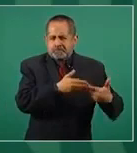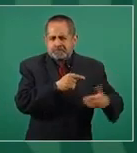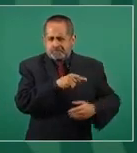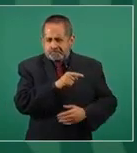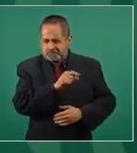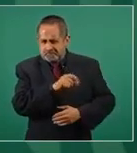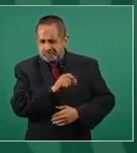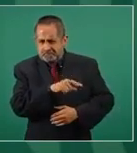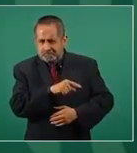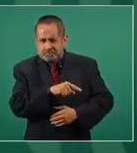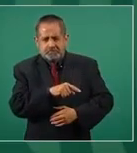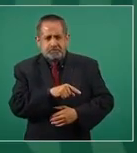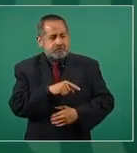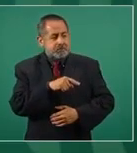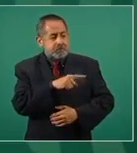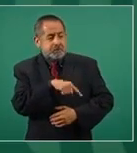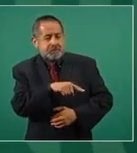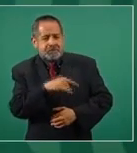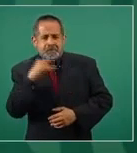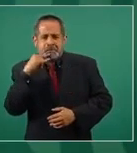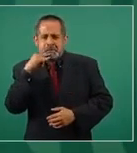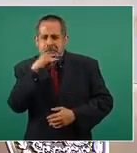Dicen una cosa y hacen otra.